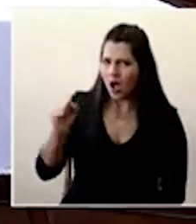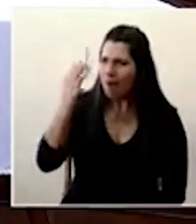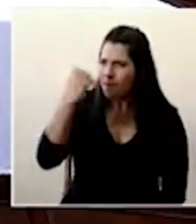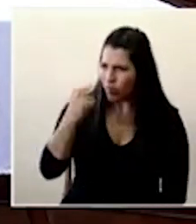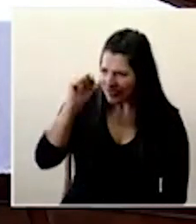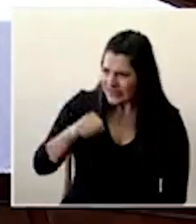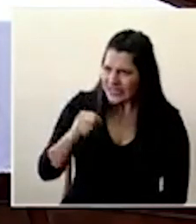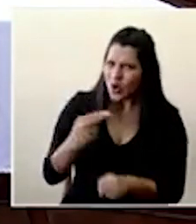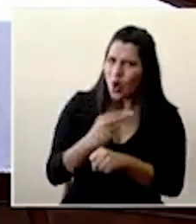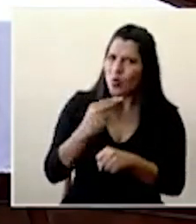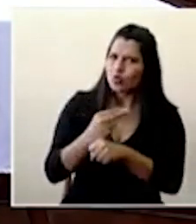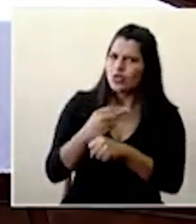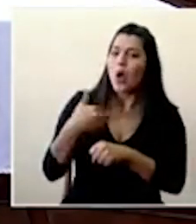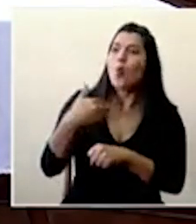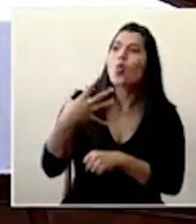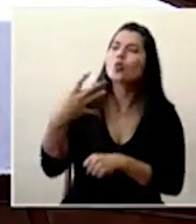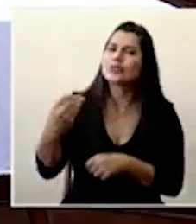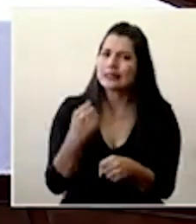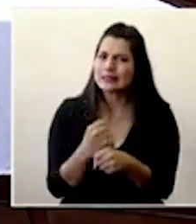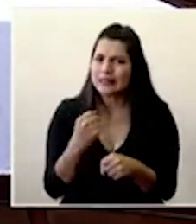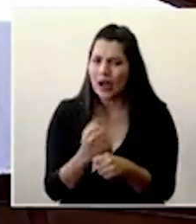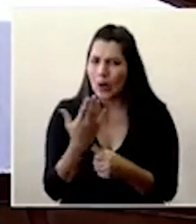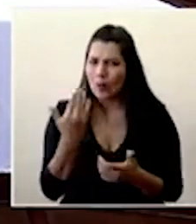fuera de su jornada laboral ministro.